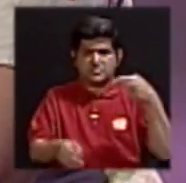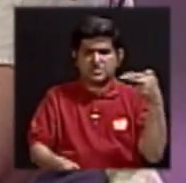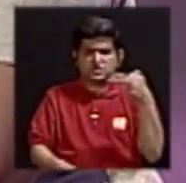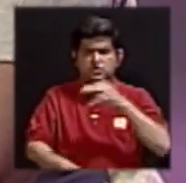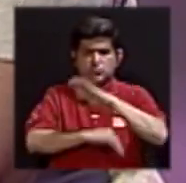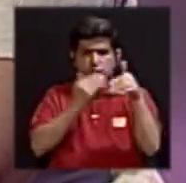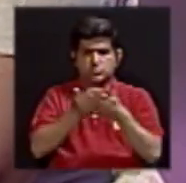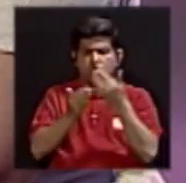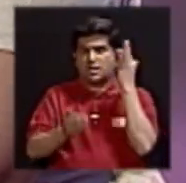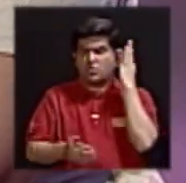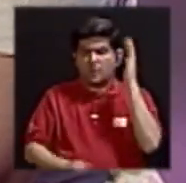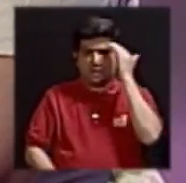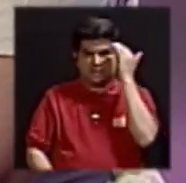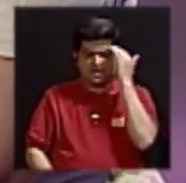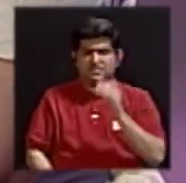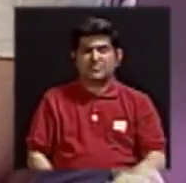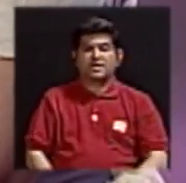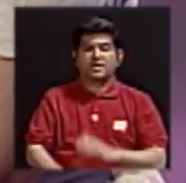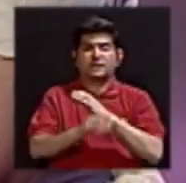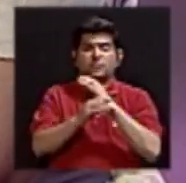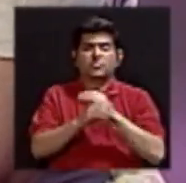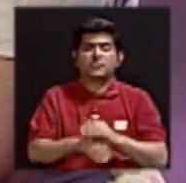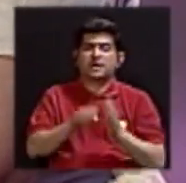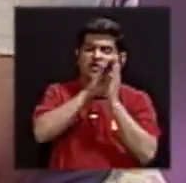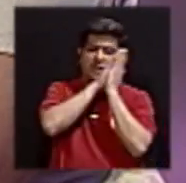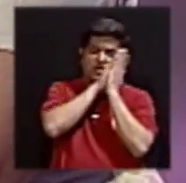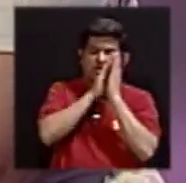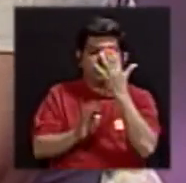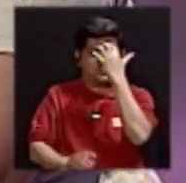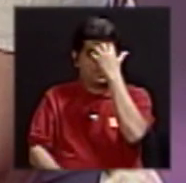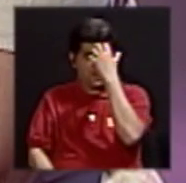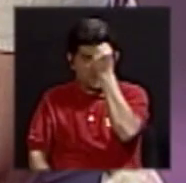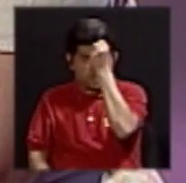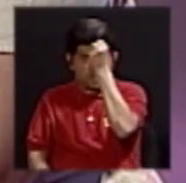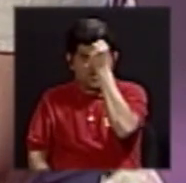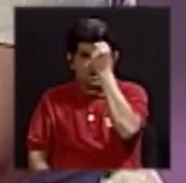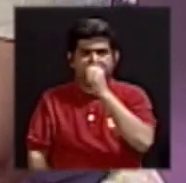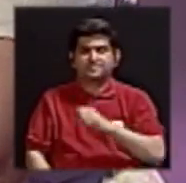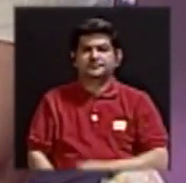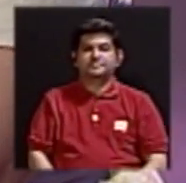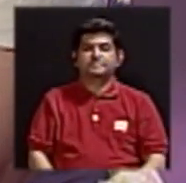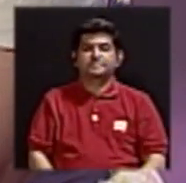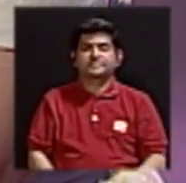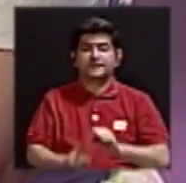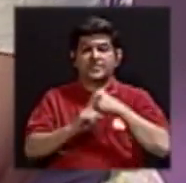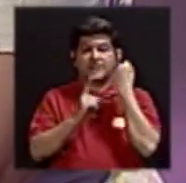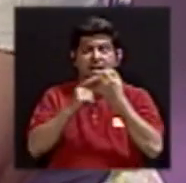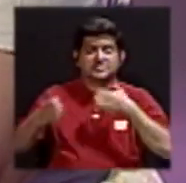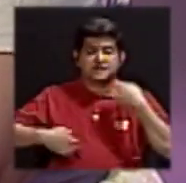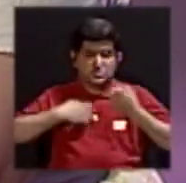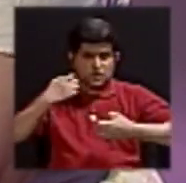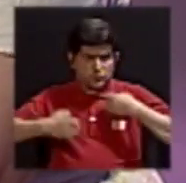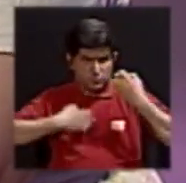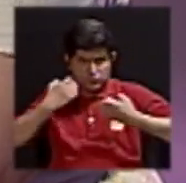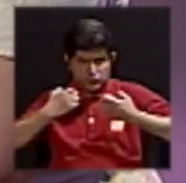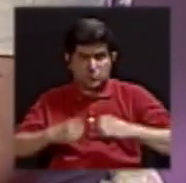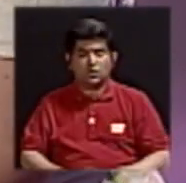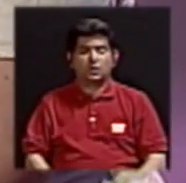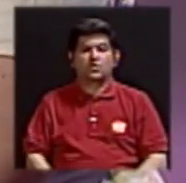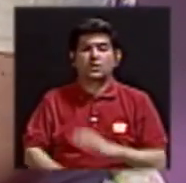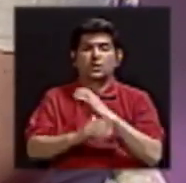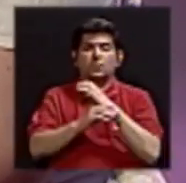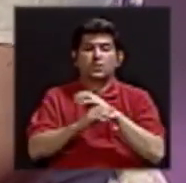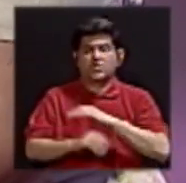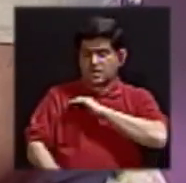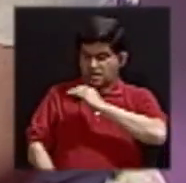mujer debe saber, el cuidado del sueño, la memoria, el estado de ánimo, el cuidado